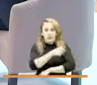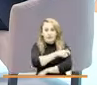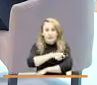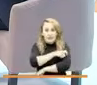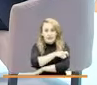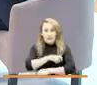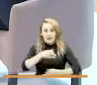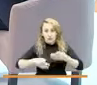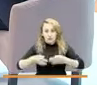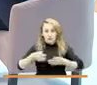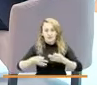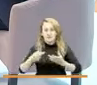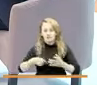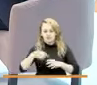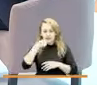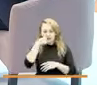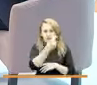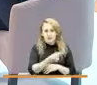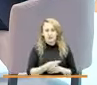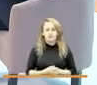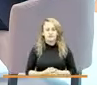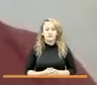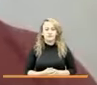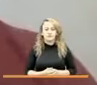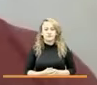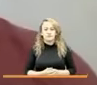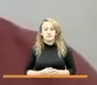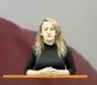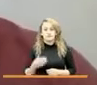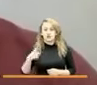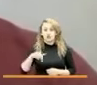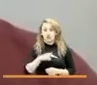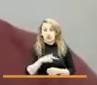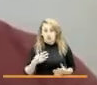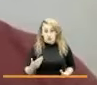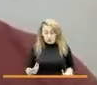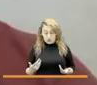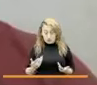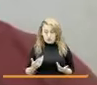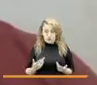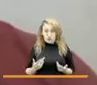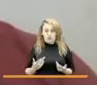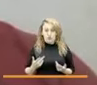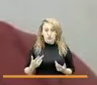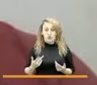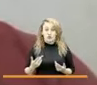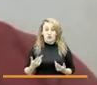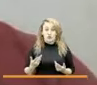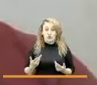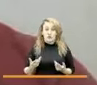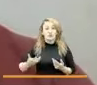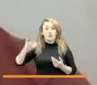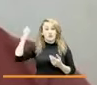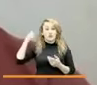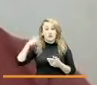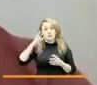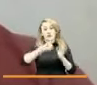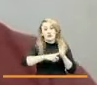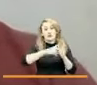teníamos yo le decía yo soy nosotros tenemos la particularidad que fuimos desplazados en 1998